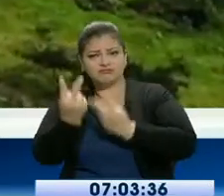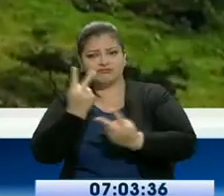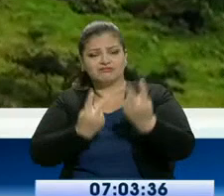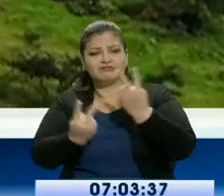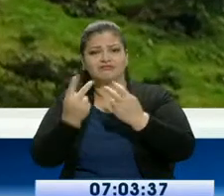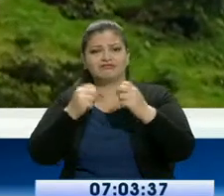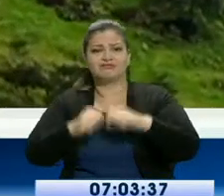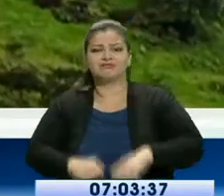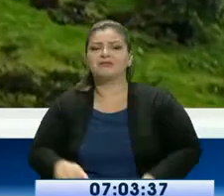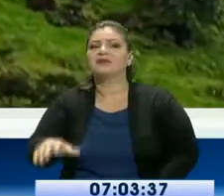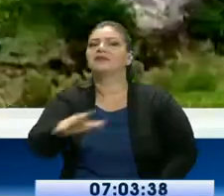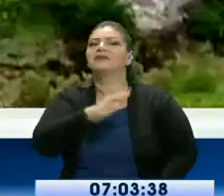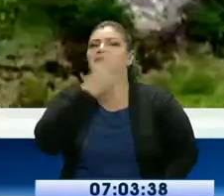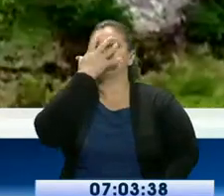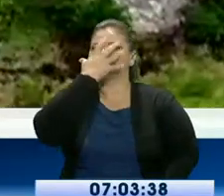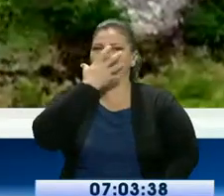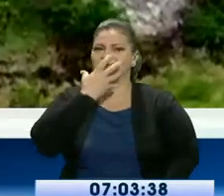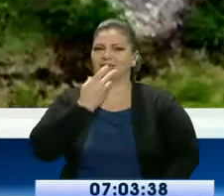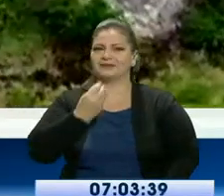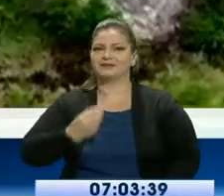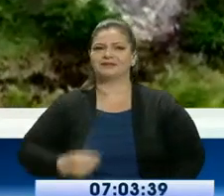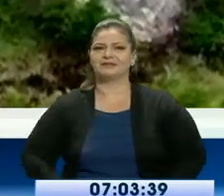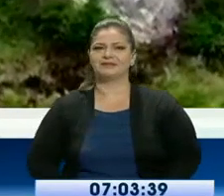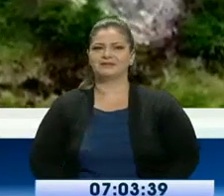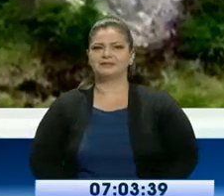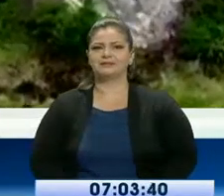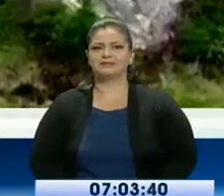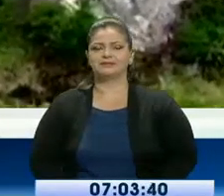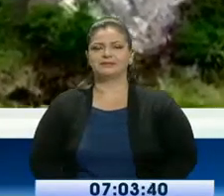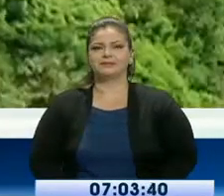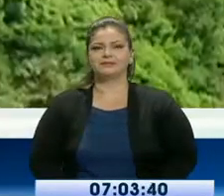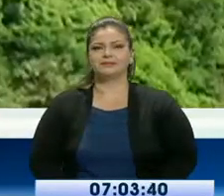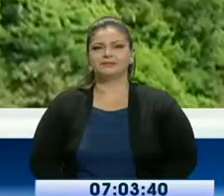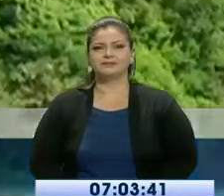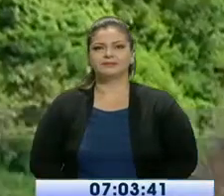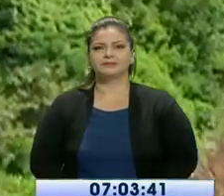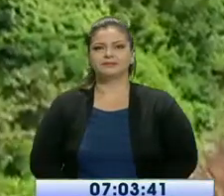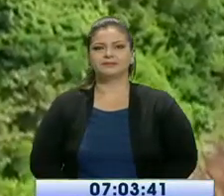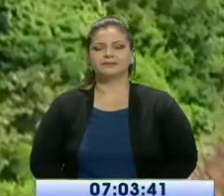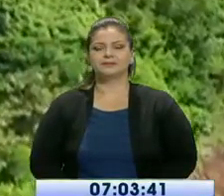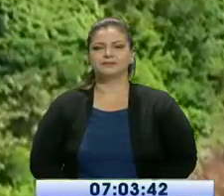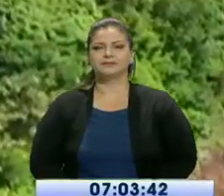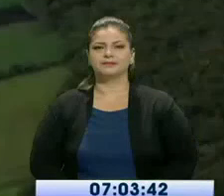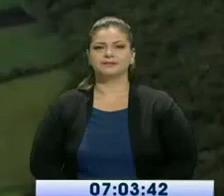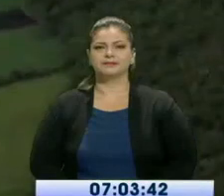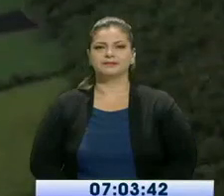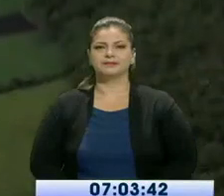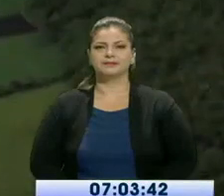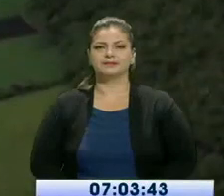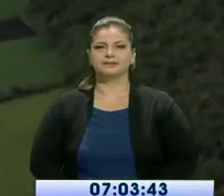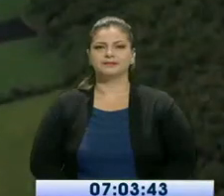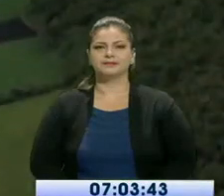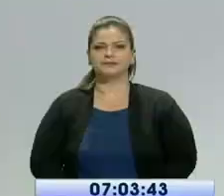le sorprenderá no haberlo hecho antes. Informó José Morales.